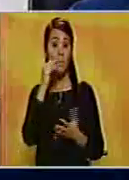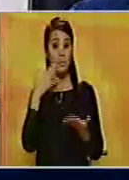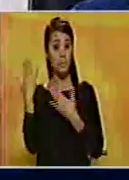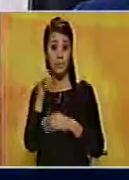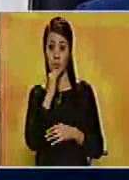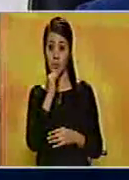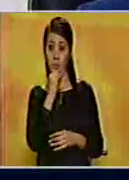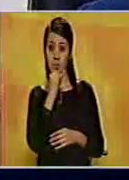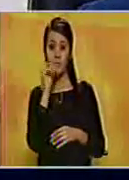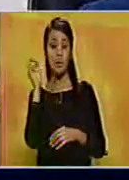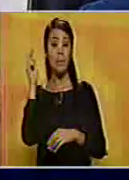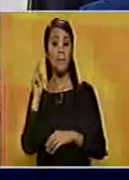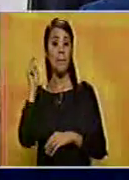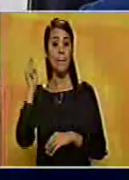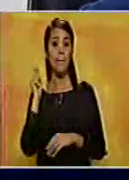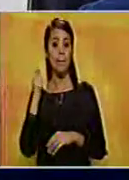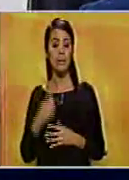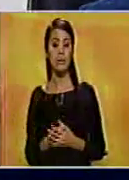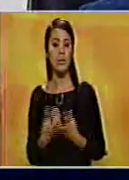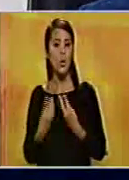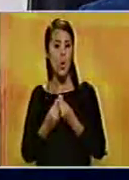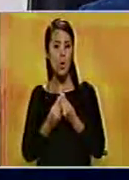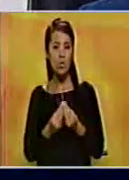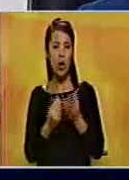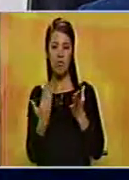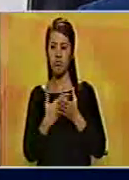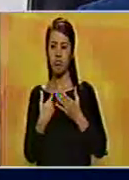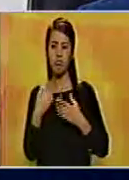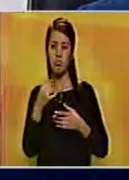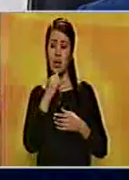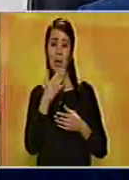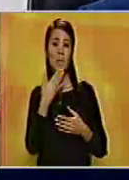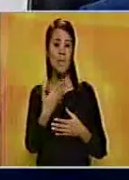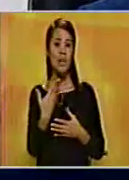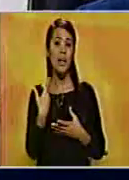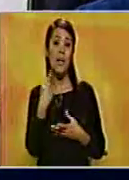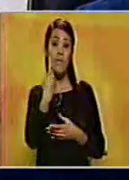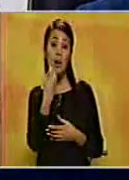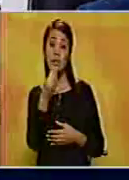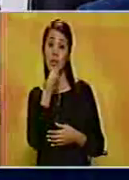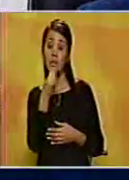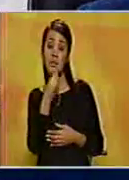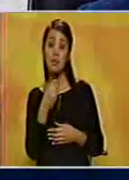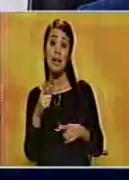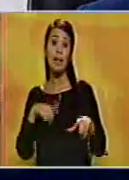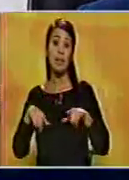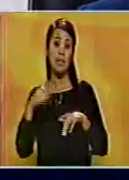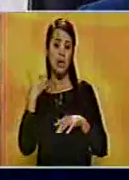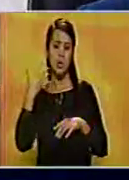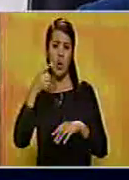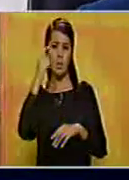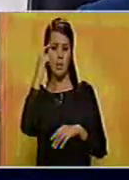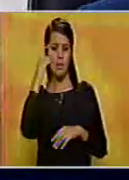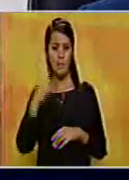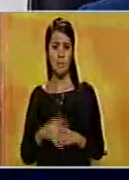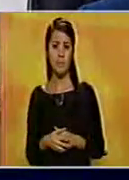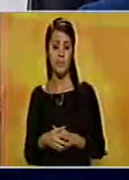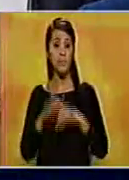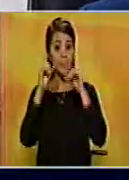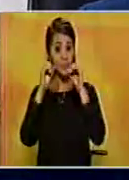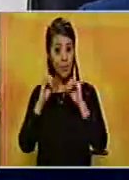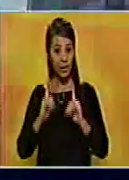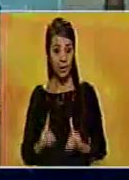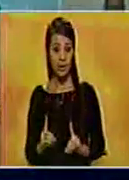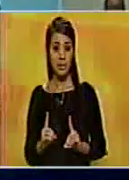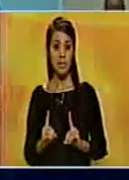afirmó que el Parlamento acompañará los reclamos de la sociedad por la falta de comida que se ha producido en los últimos días. La decisión fue